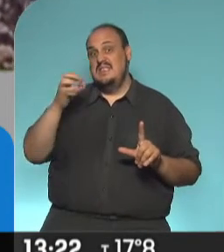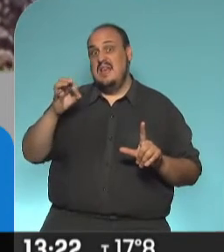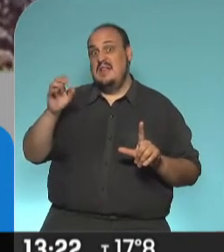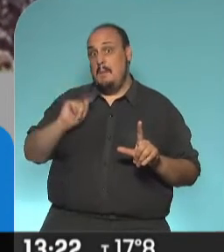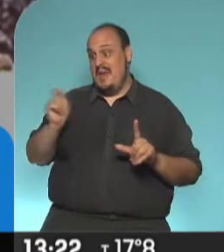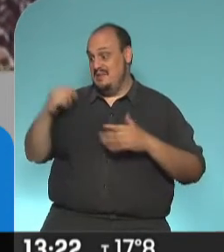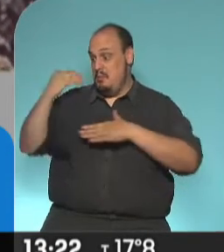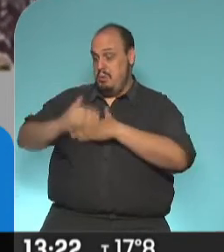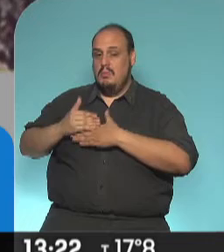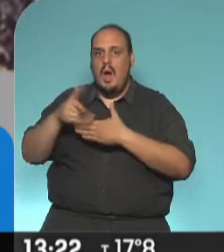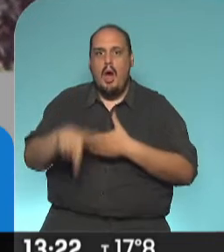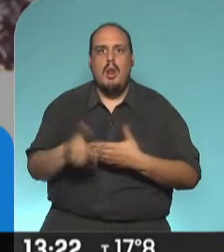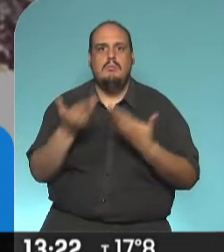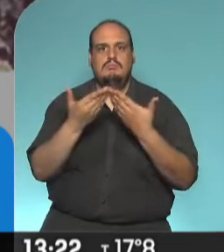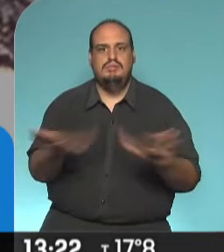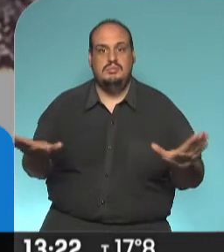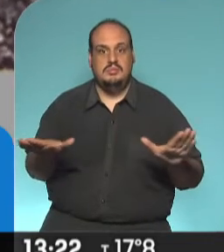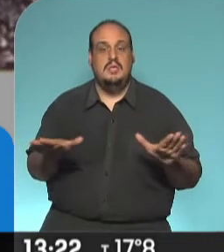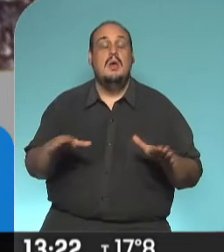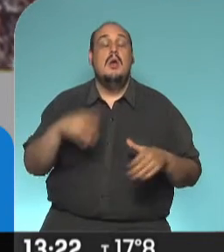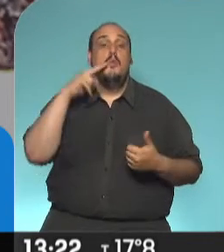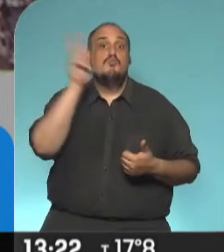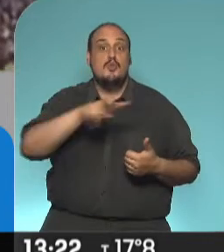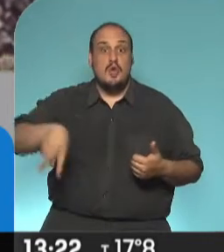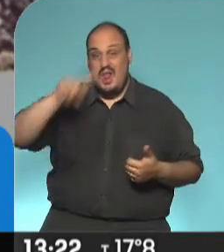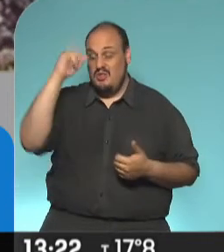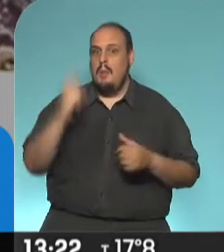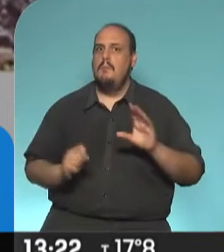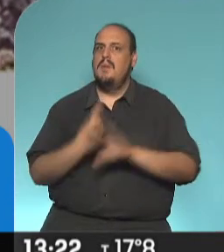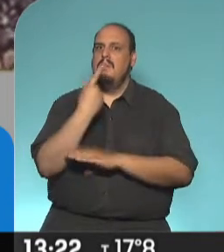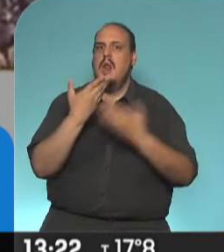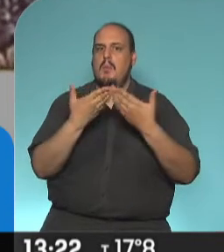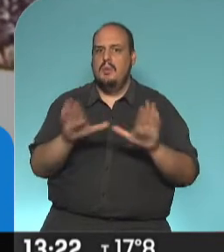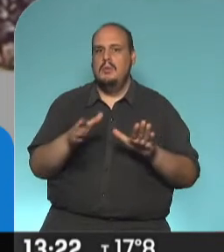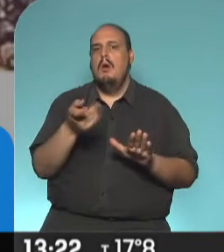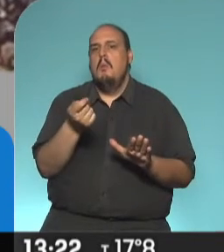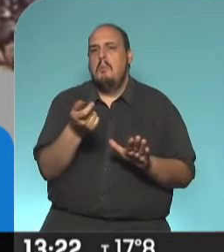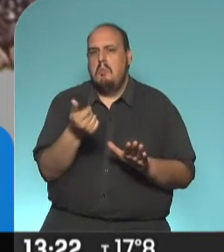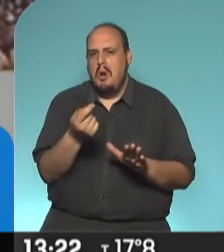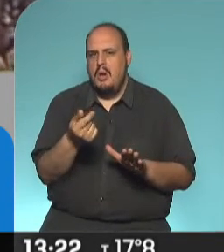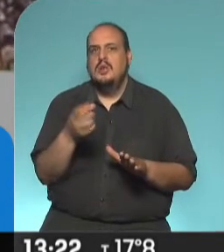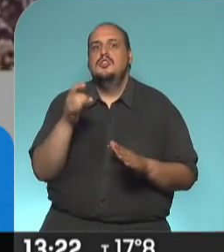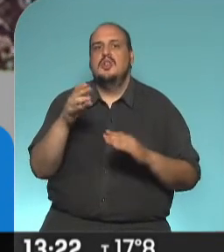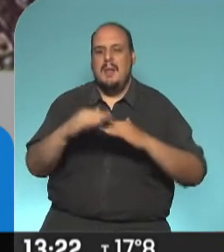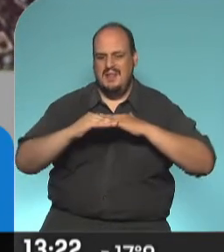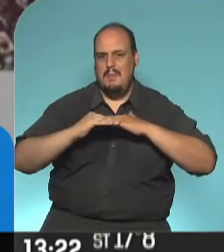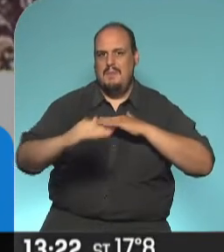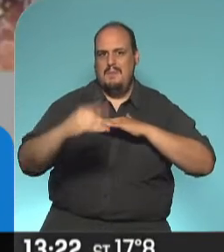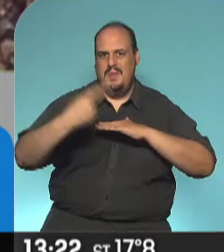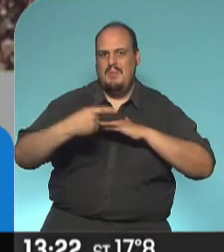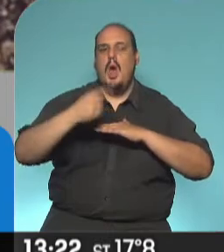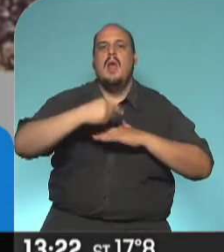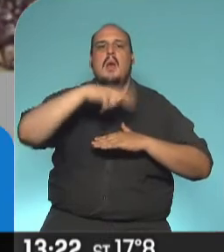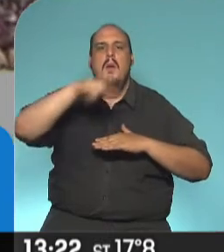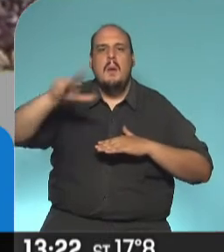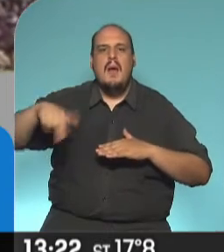por primera vez es el Museo Nacional, el primero de los museos nacionales que abre las puertas, reducido, solo la planta baja, ahí están las obras argentinas,